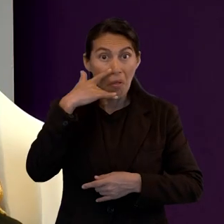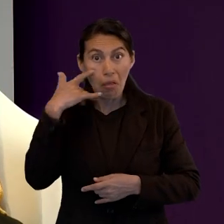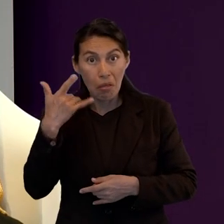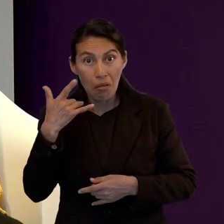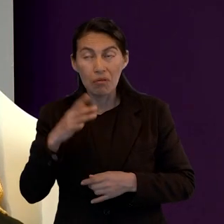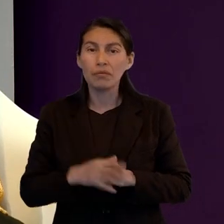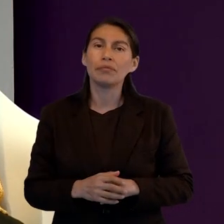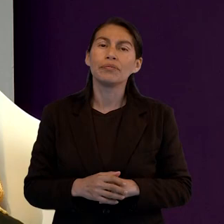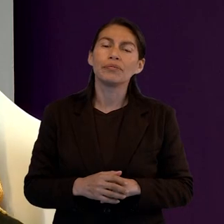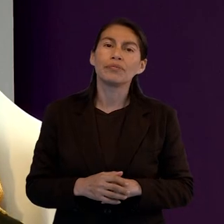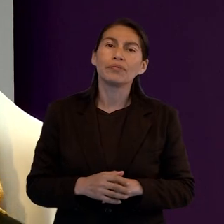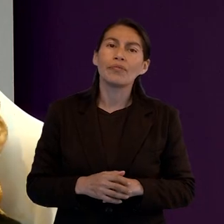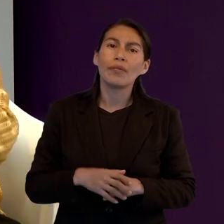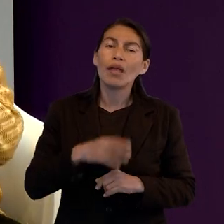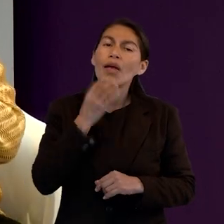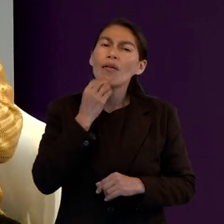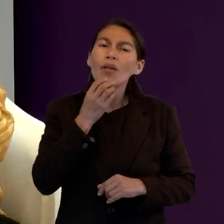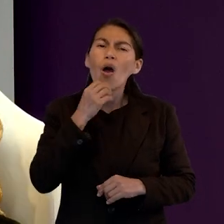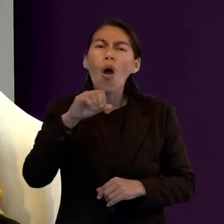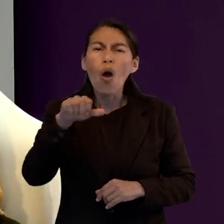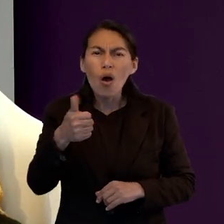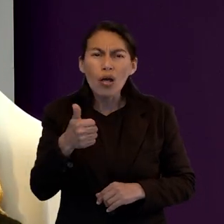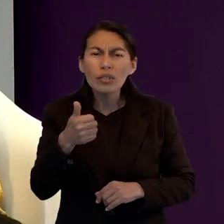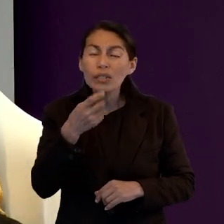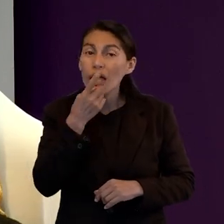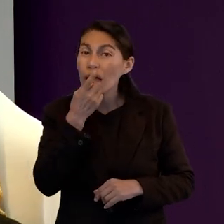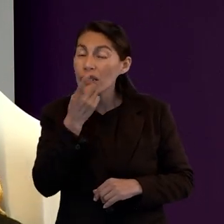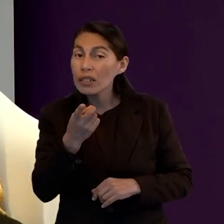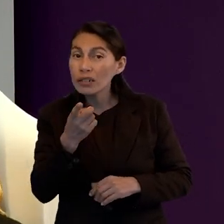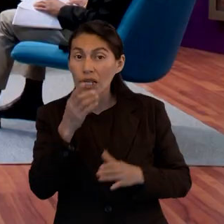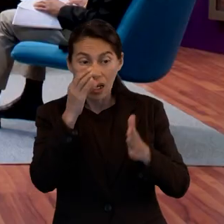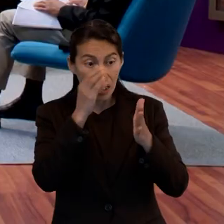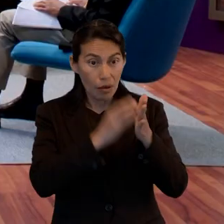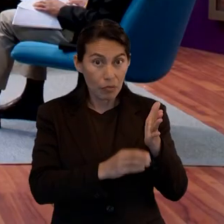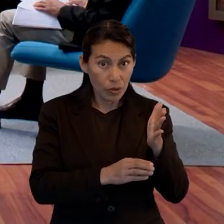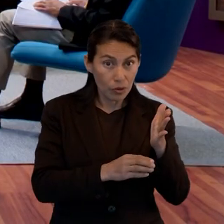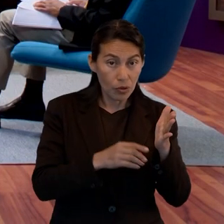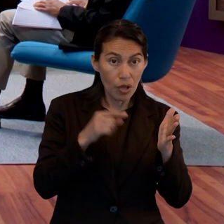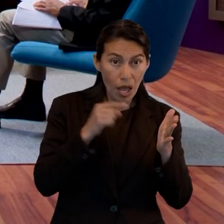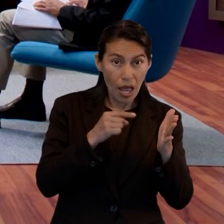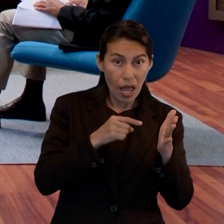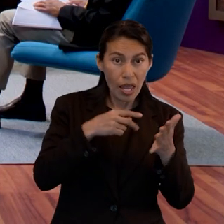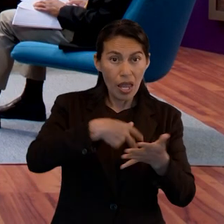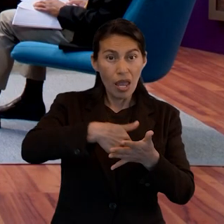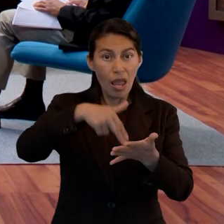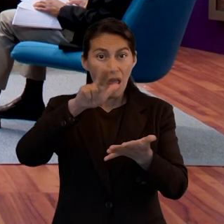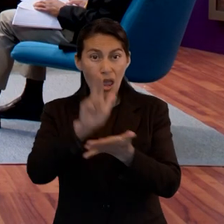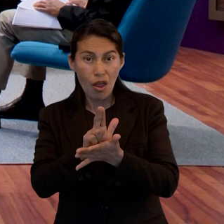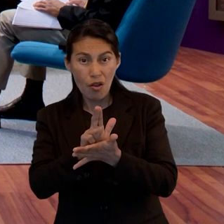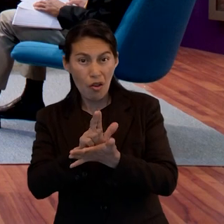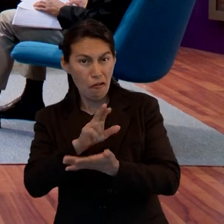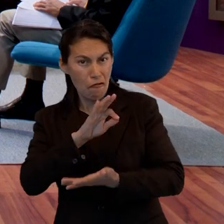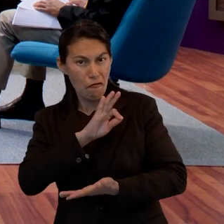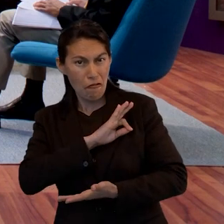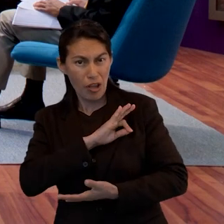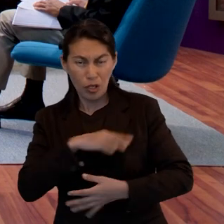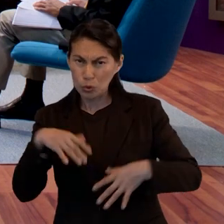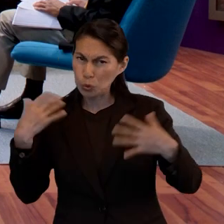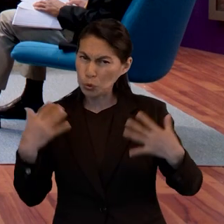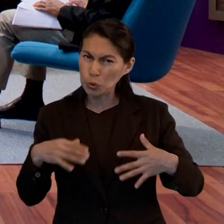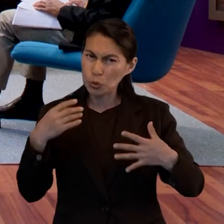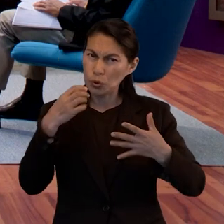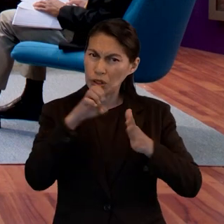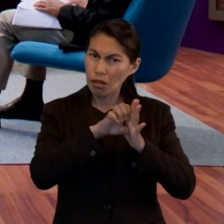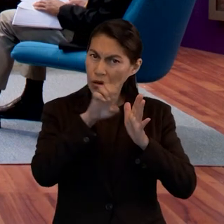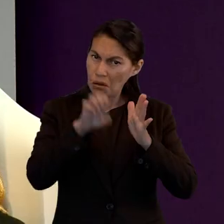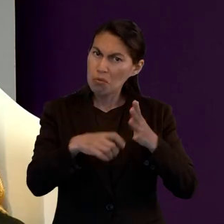ese Hebreos 11 justo es el capítulo donde podemos tener a los padres de la fe. Tenemos varios ejemplos acá de